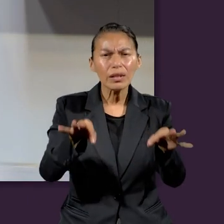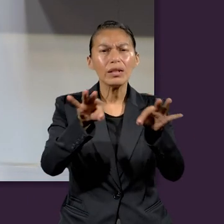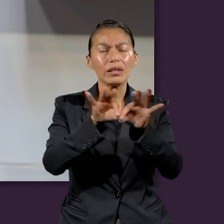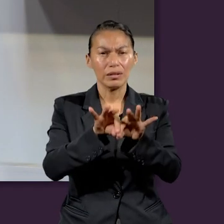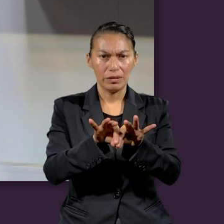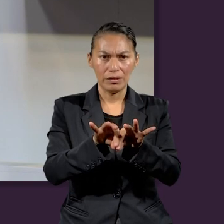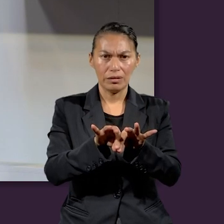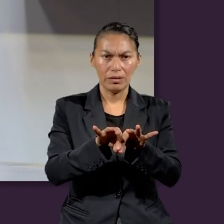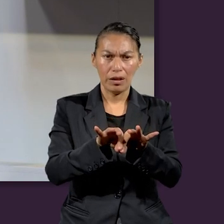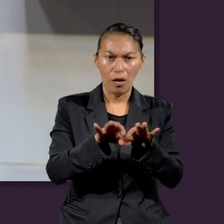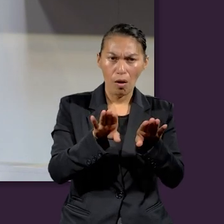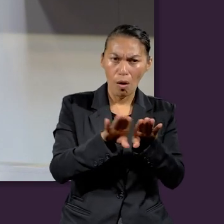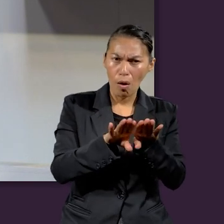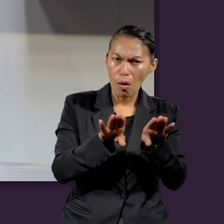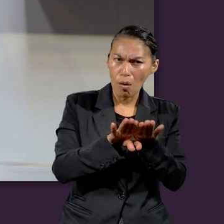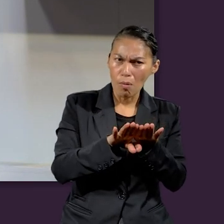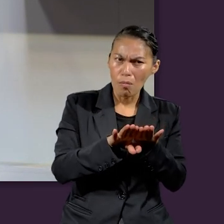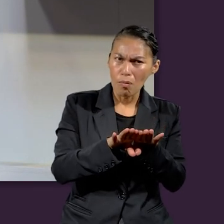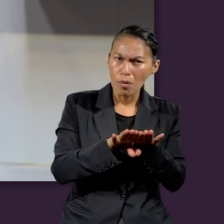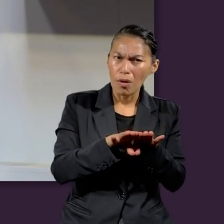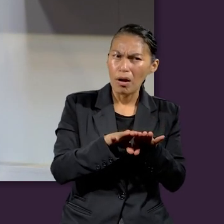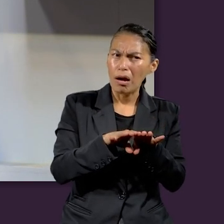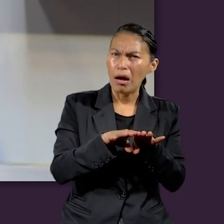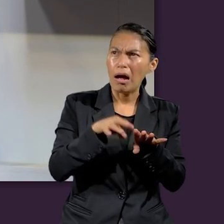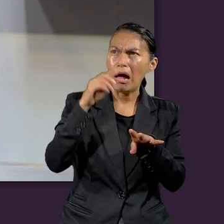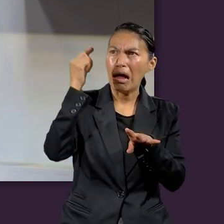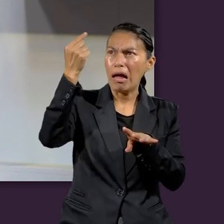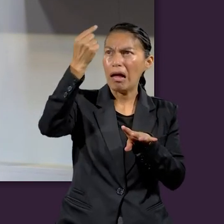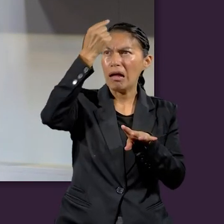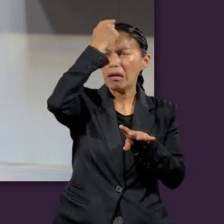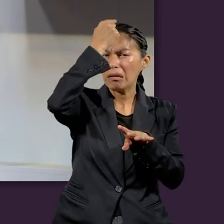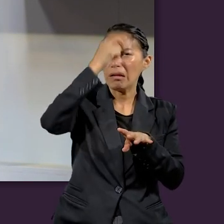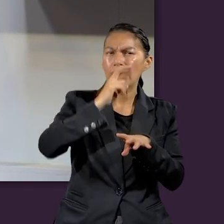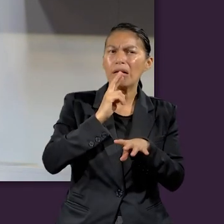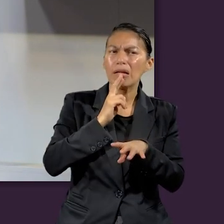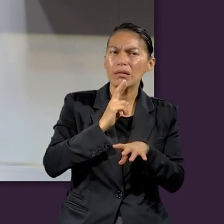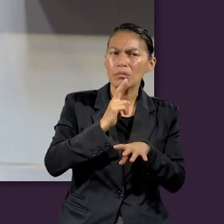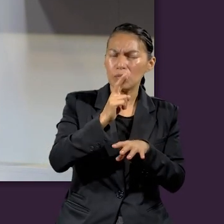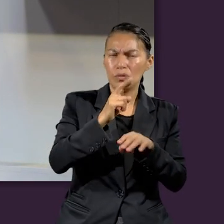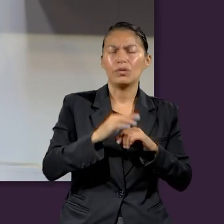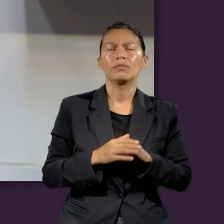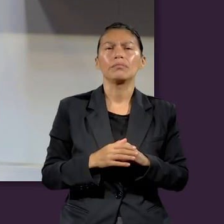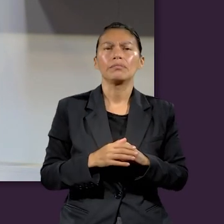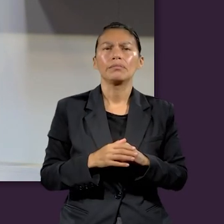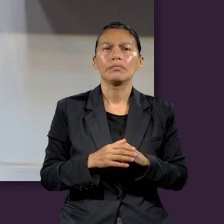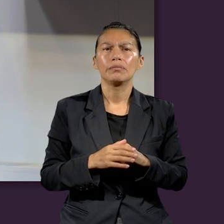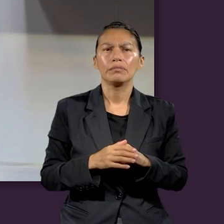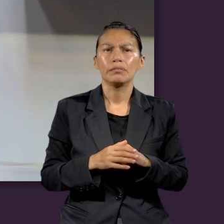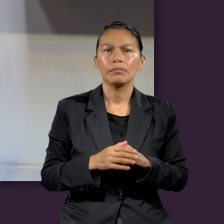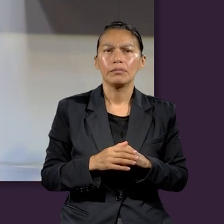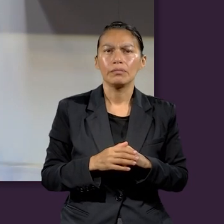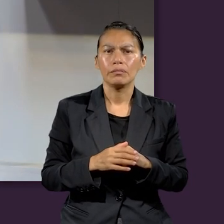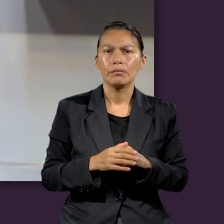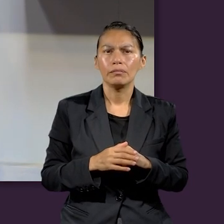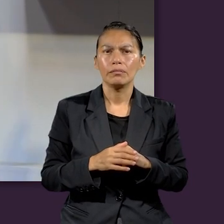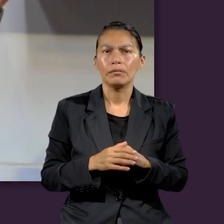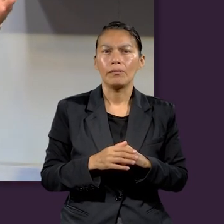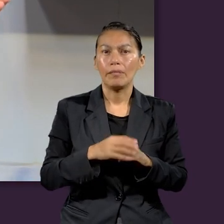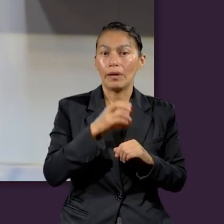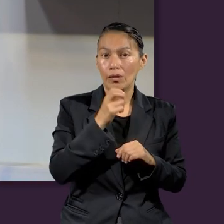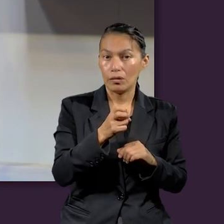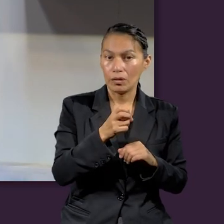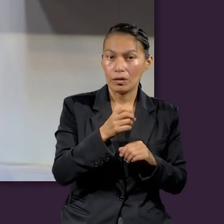solamente le responde a Daniel, sino que pone el centro en este personaje, ¿no? El continuo sería, bueno, los